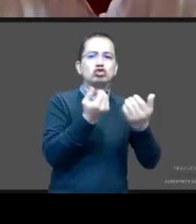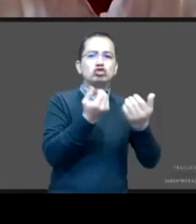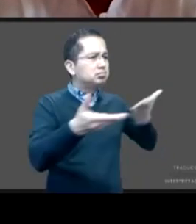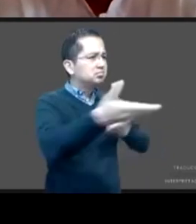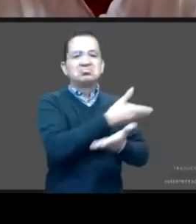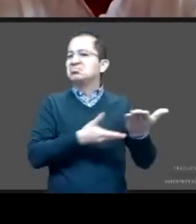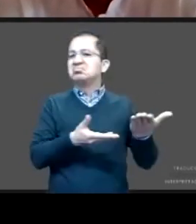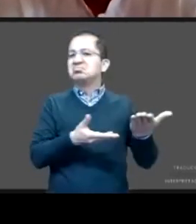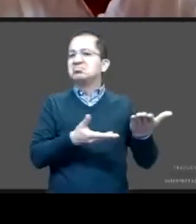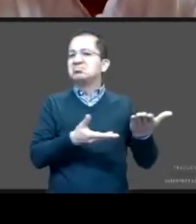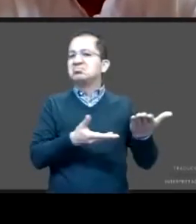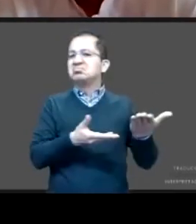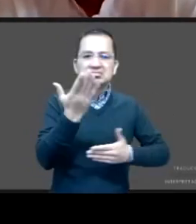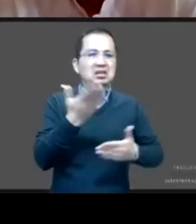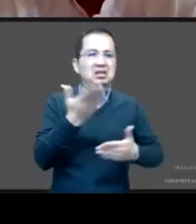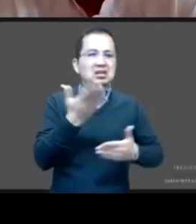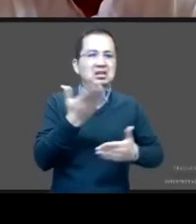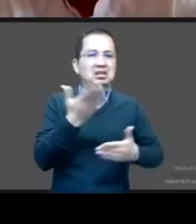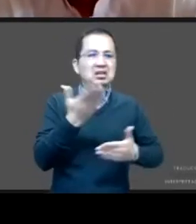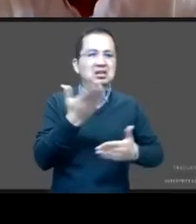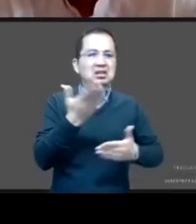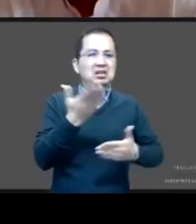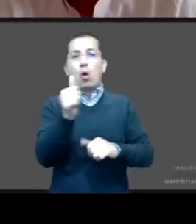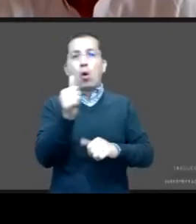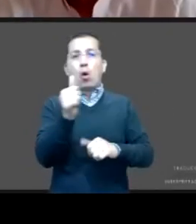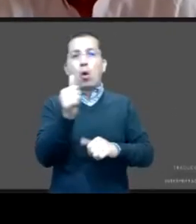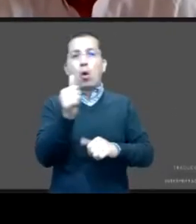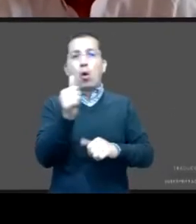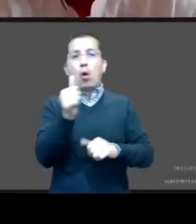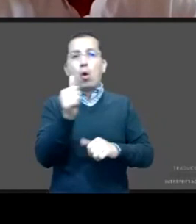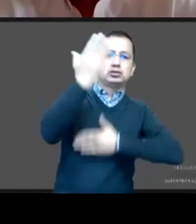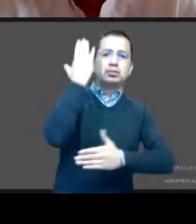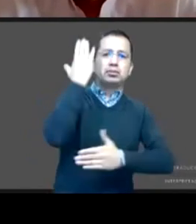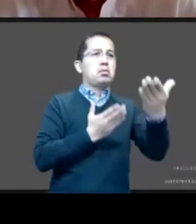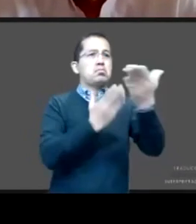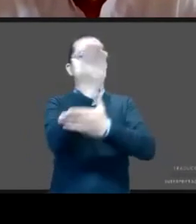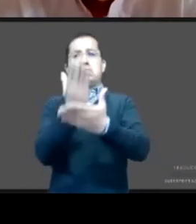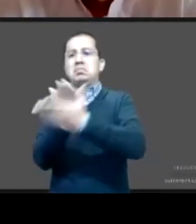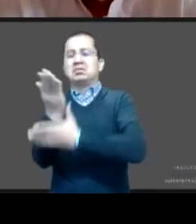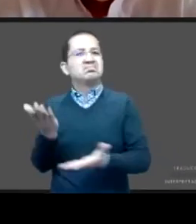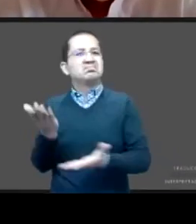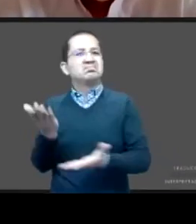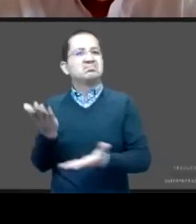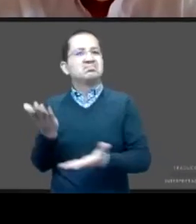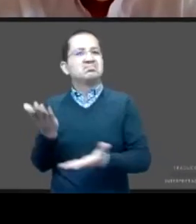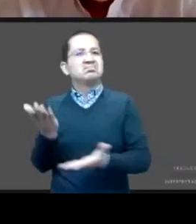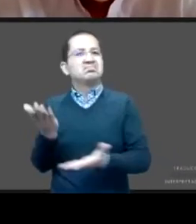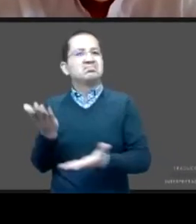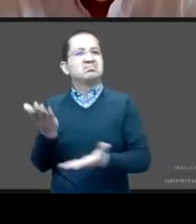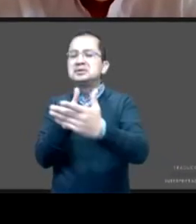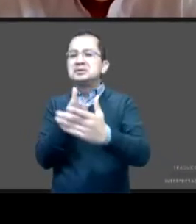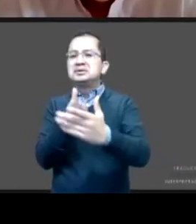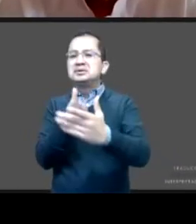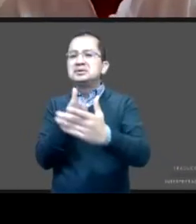oportunidades futuras de desenvolvimiento, tanto puede ser académico como laboral, y quedan en una